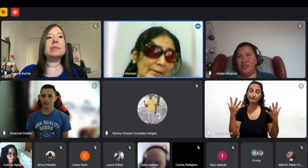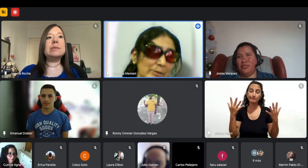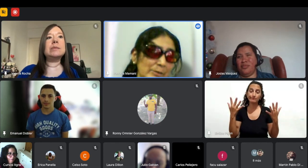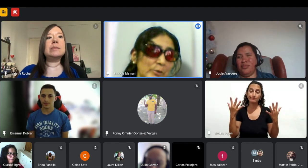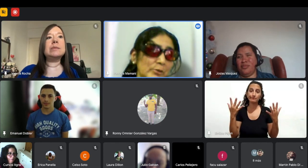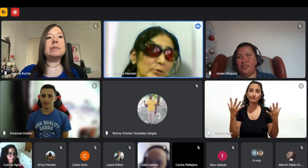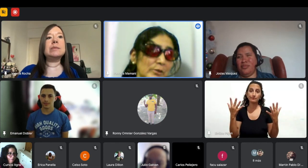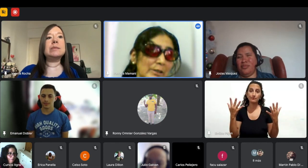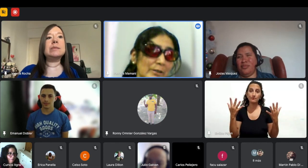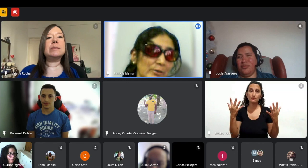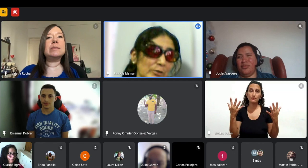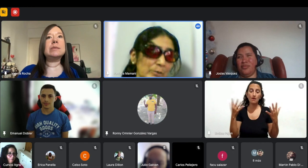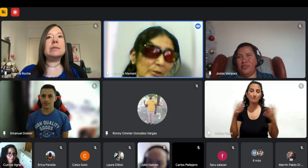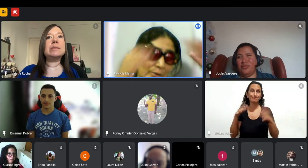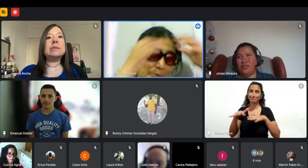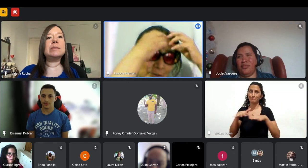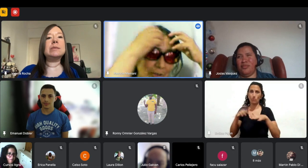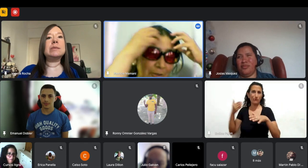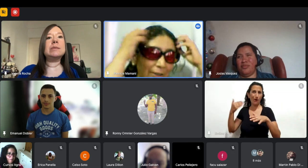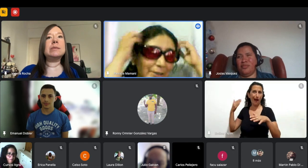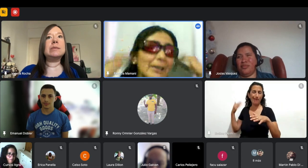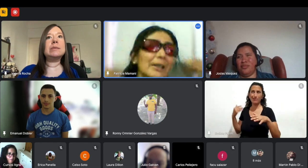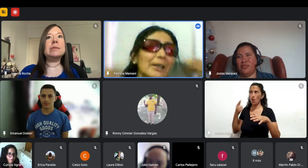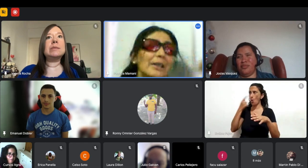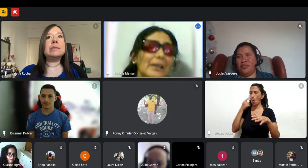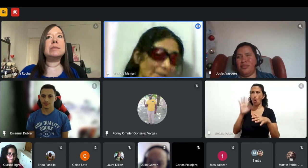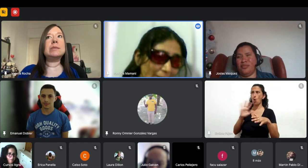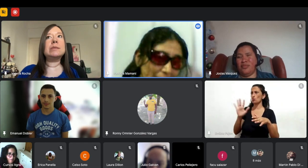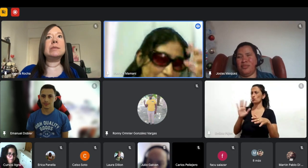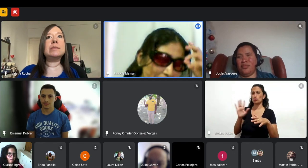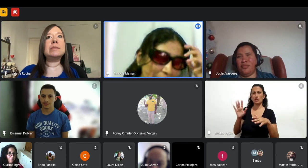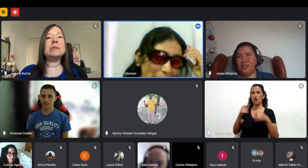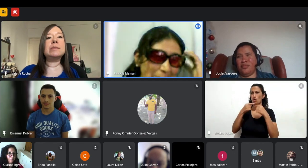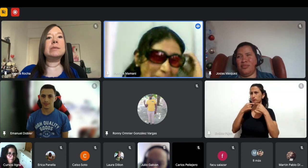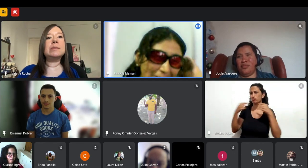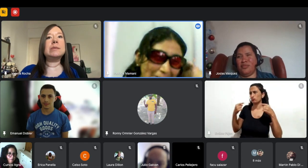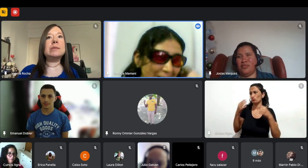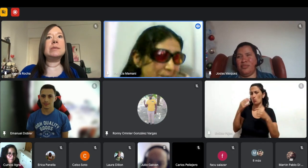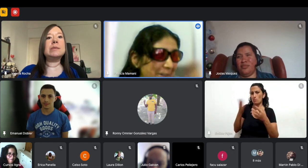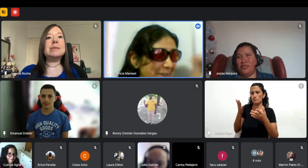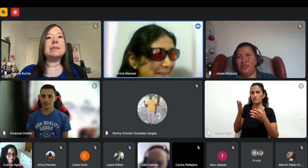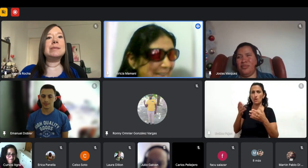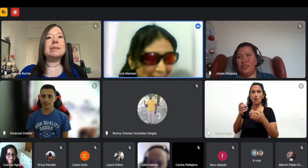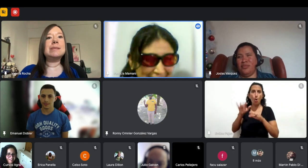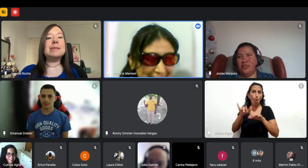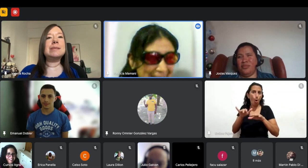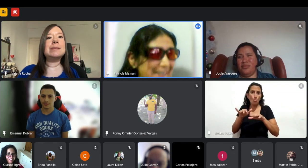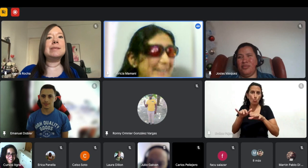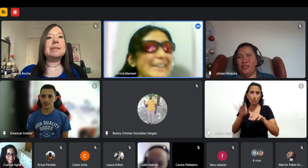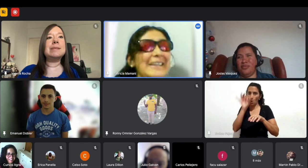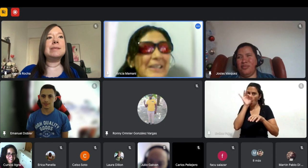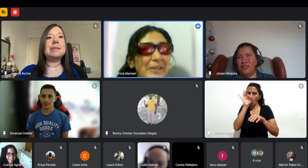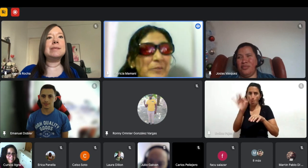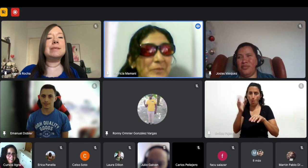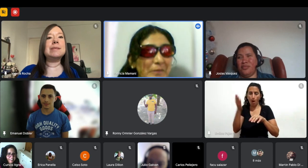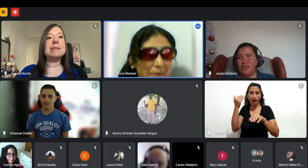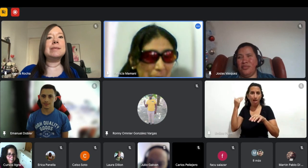hasta ese momento yo no tenía conocimiento de muchas cosas ni siquiera usaba una computadora hasta grande